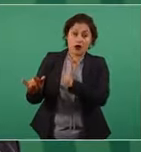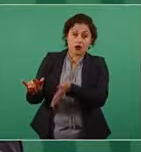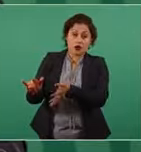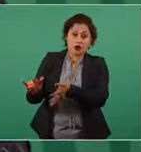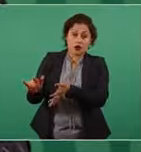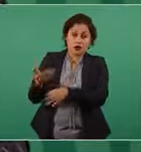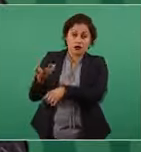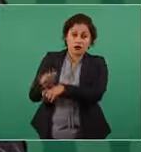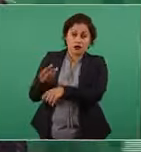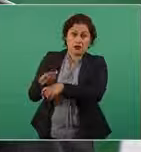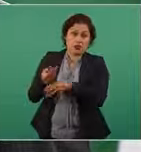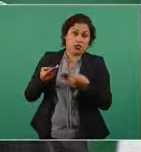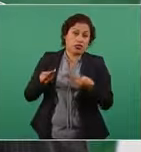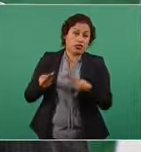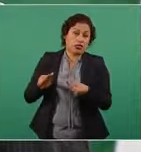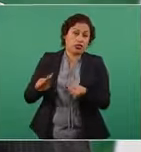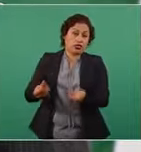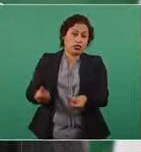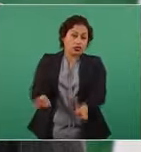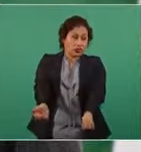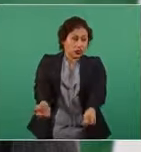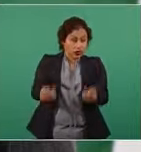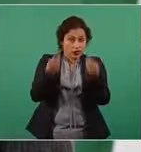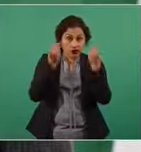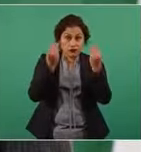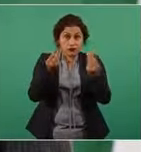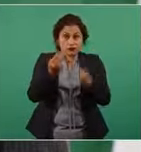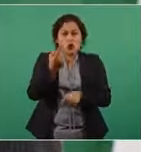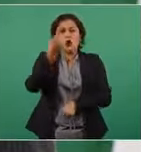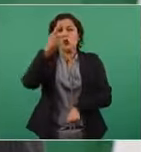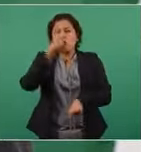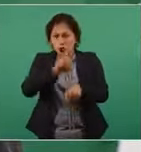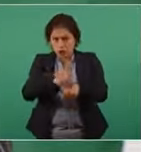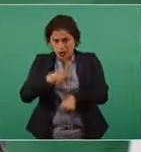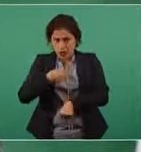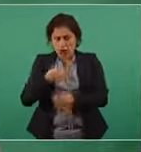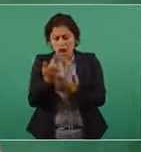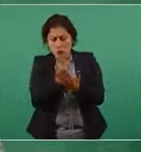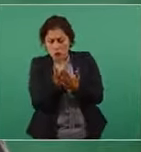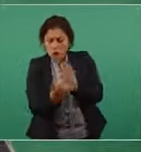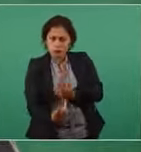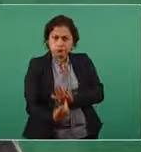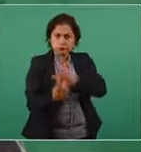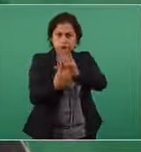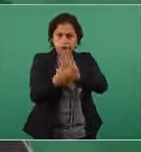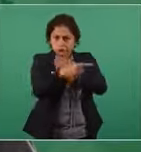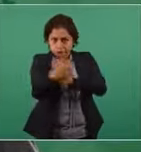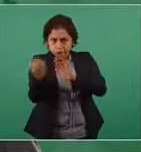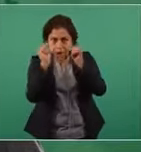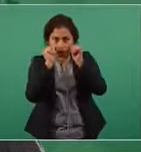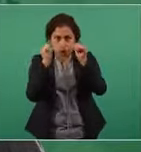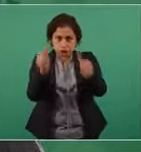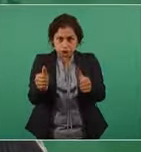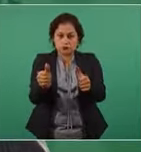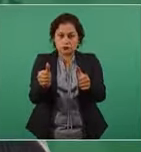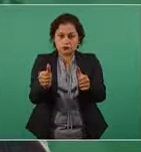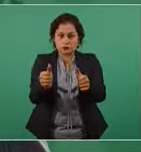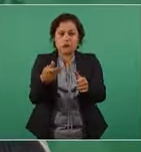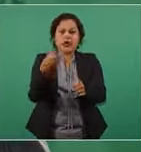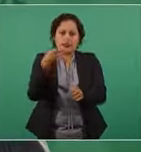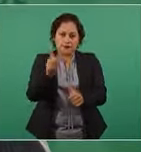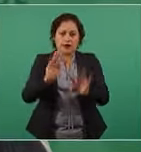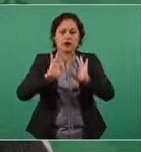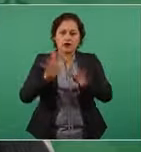Un día voy a sacarles las cuentas de cuánto nos hemos ahorrado sólo por no usar